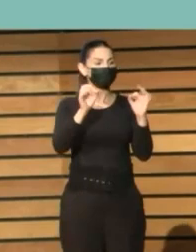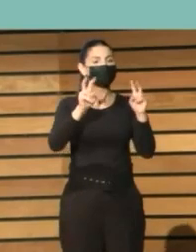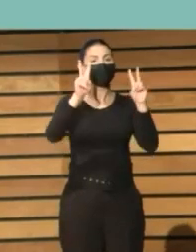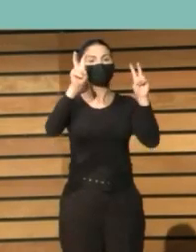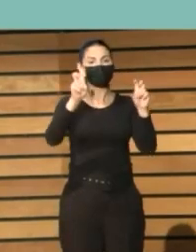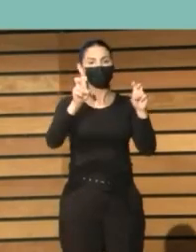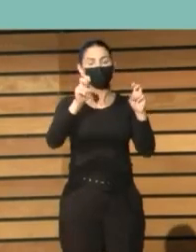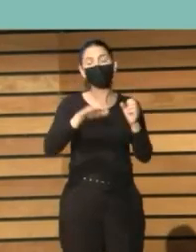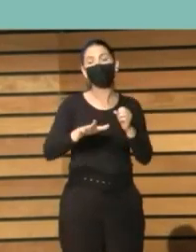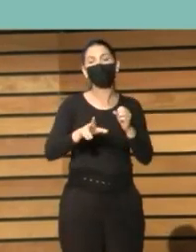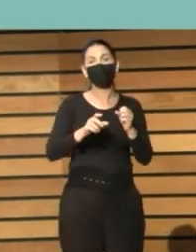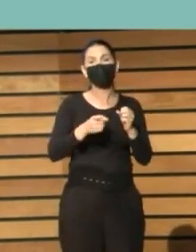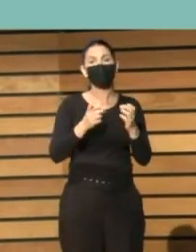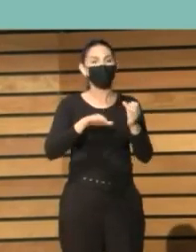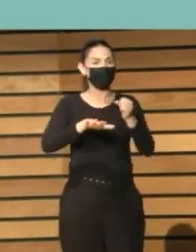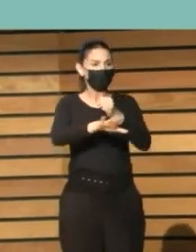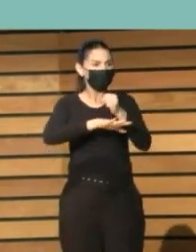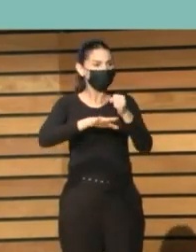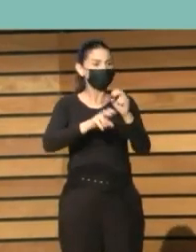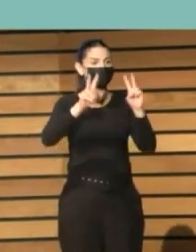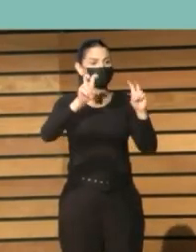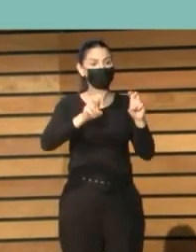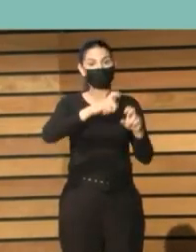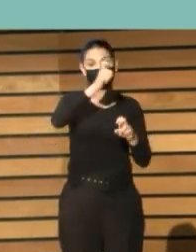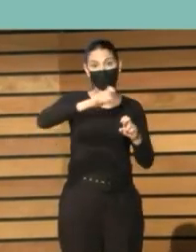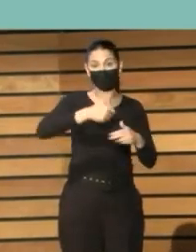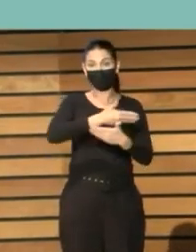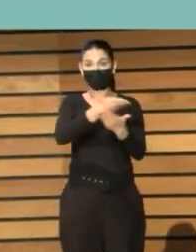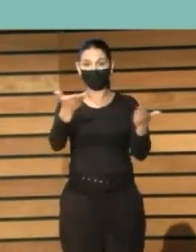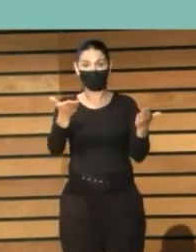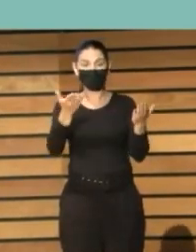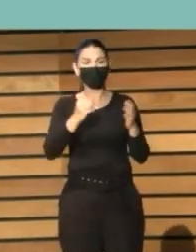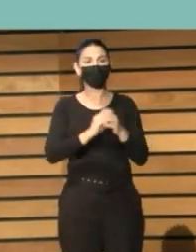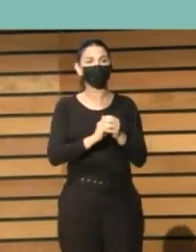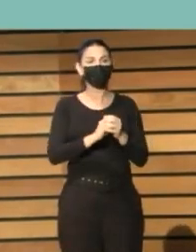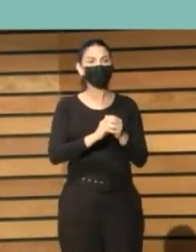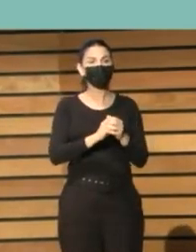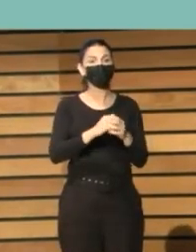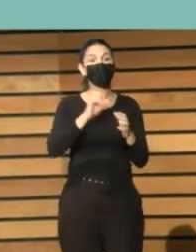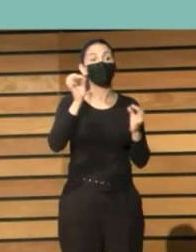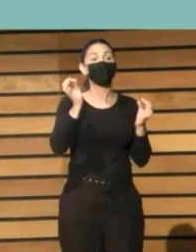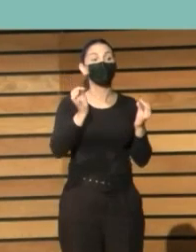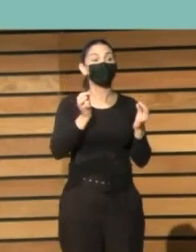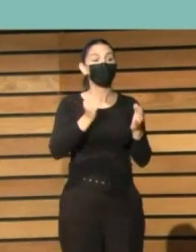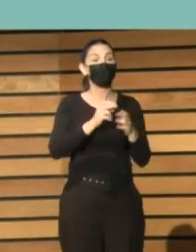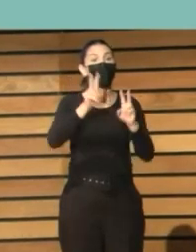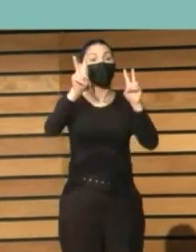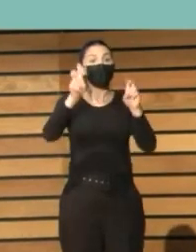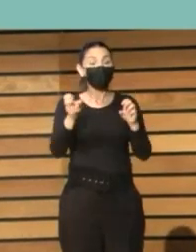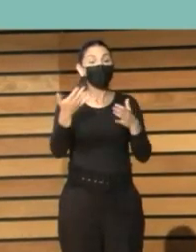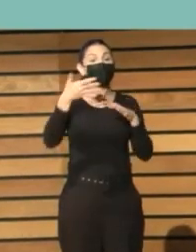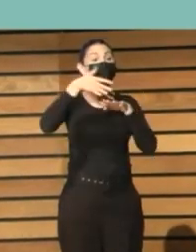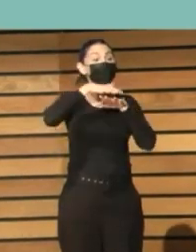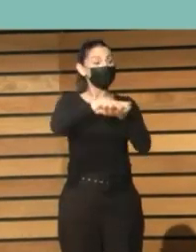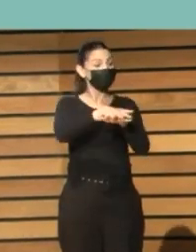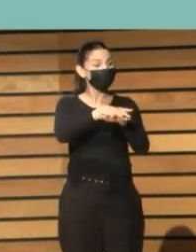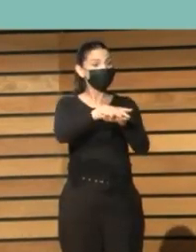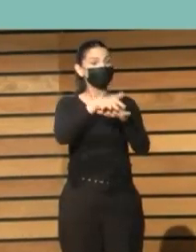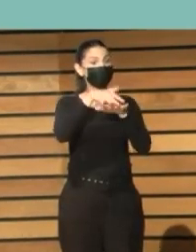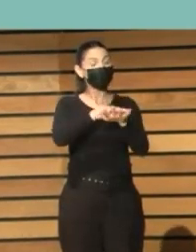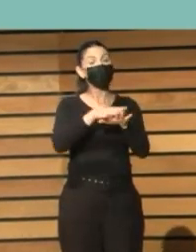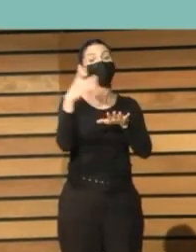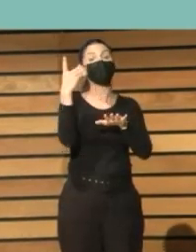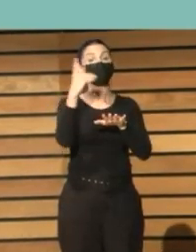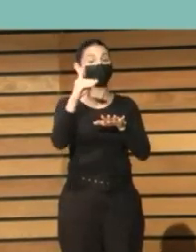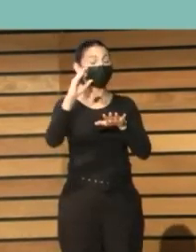carácter básico para el conjunto de la ciudadanía, incluyendo expresamente medidas de inclusión digital y también lucha